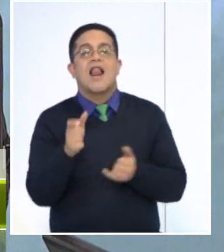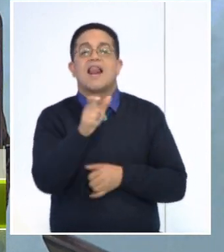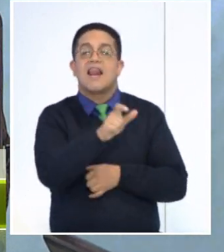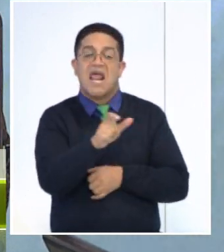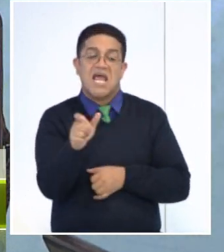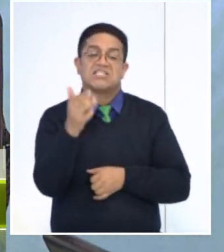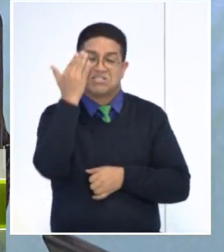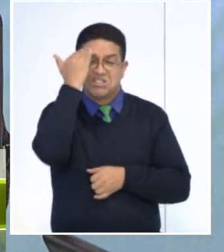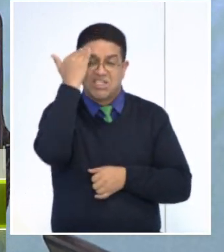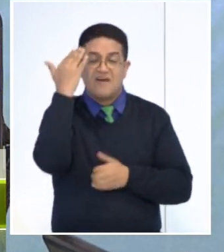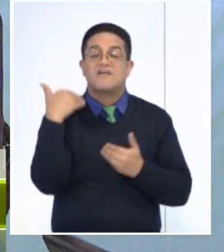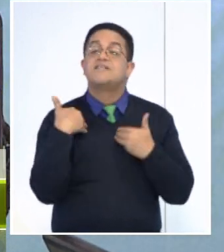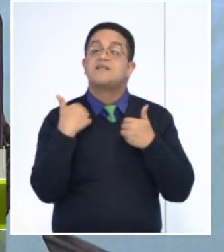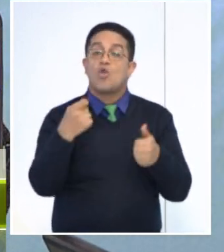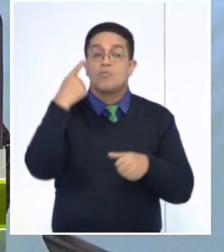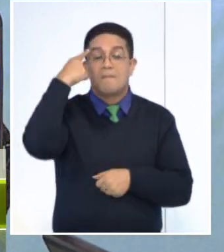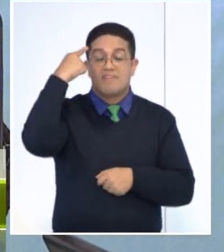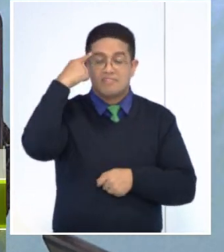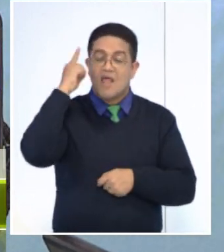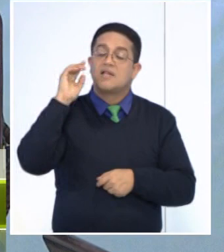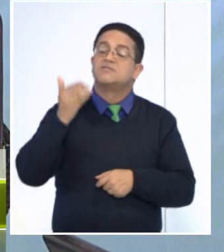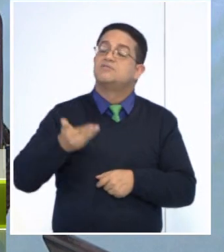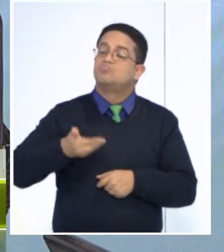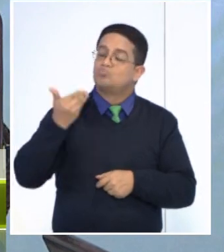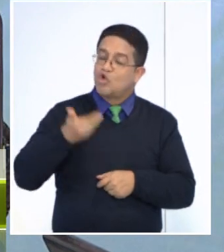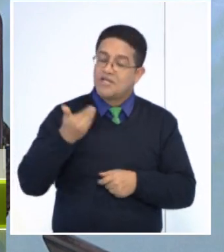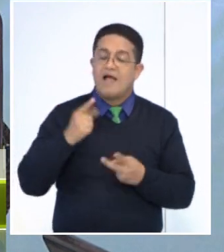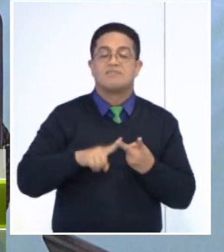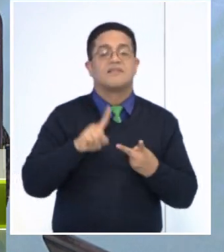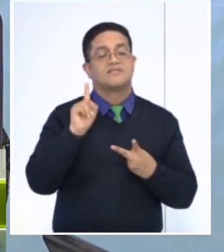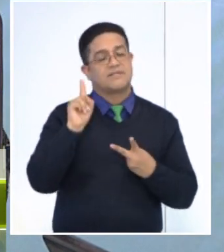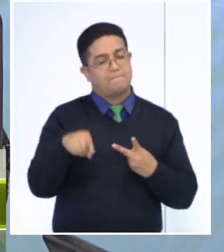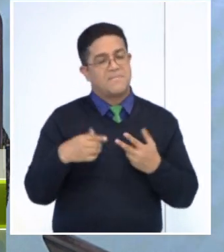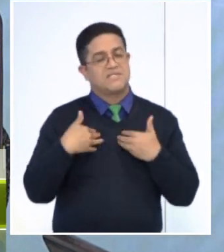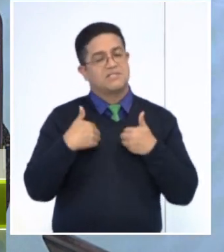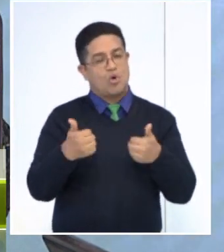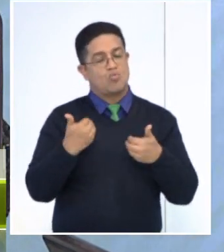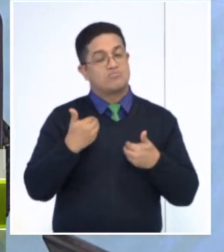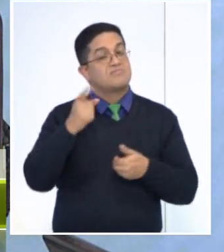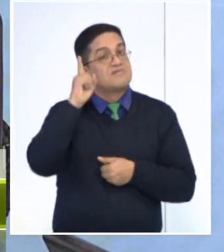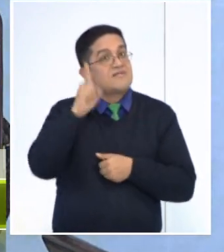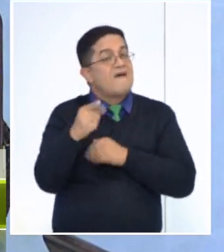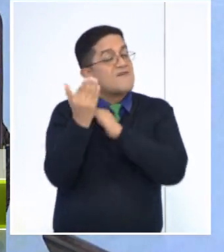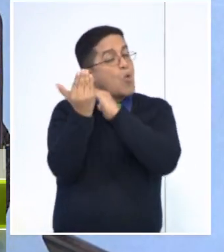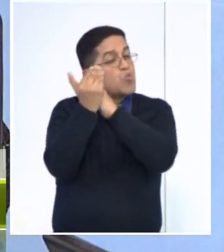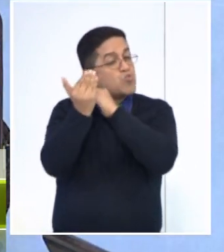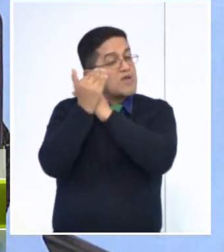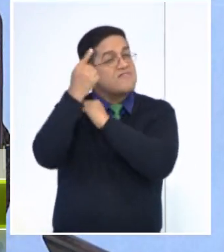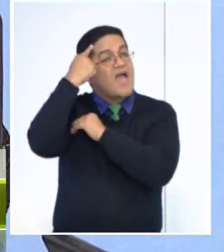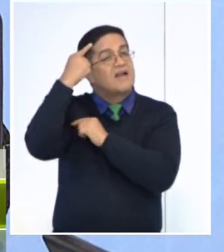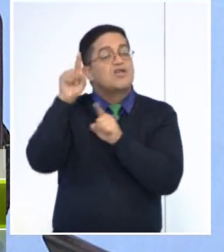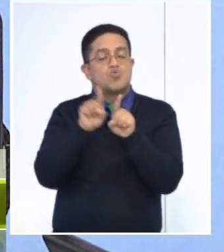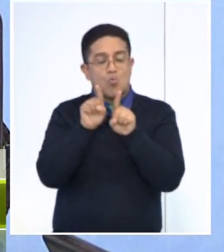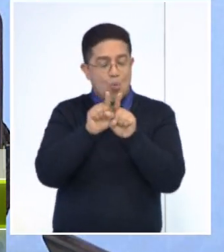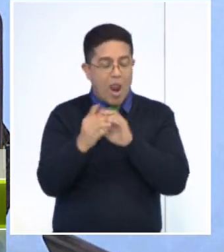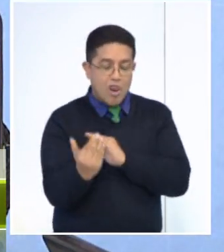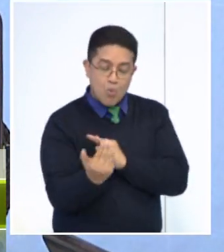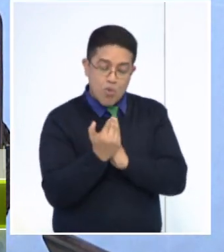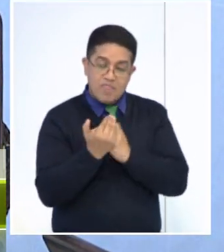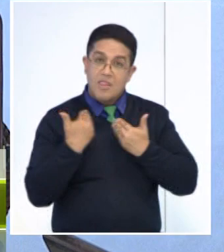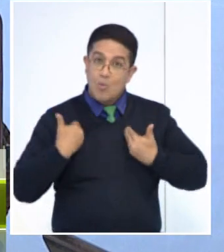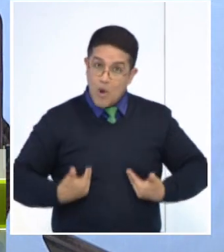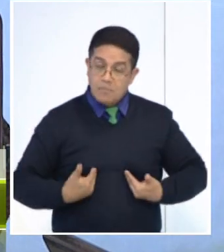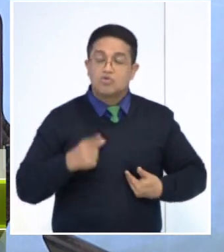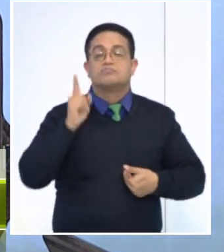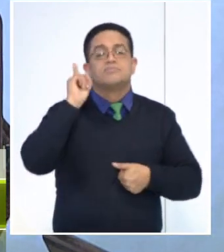salud mental es tan importante como la salud física. Y debemos cuidarla como hacemos con nuestra salud física. Entonces,